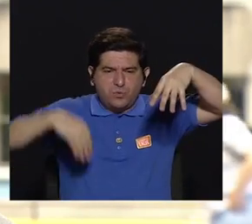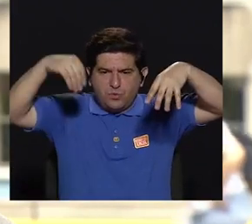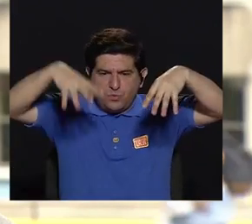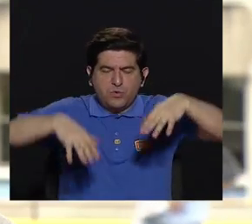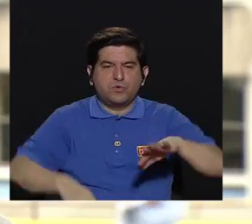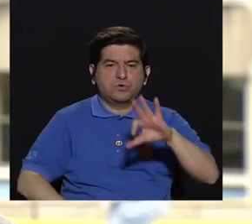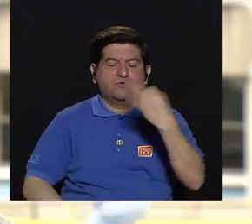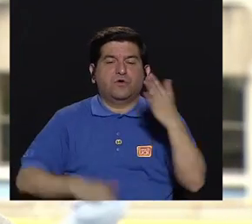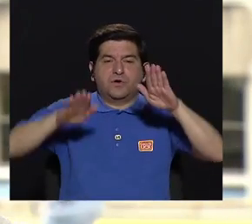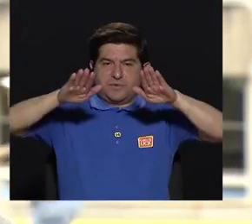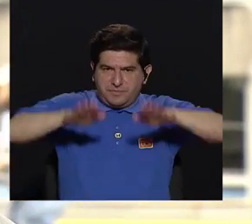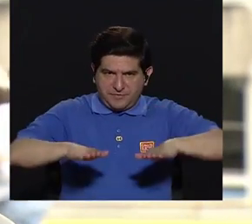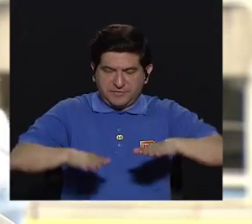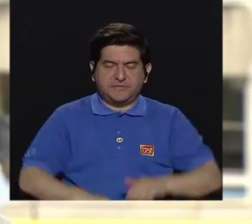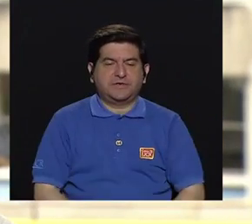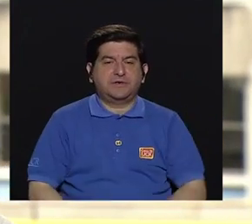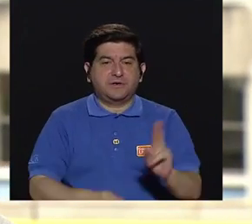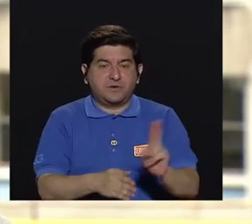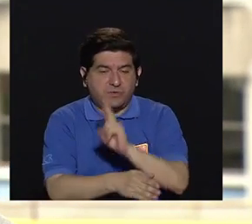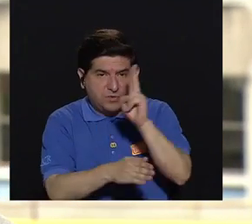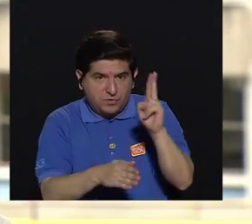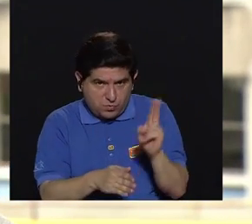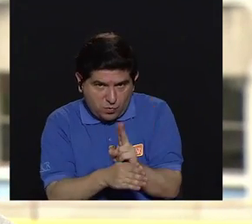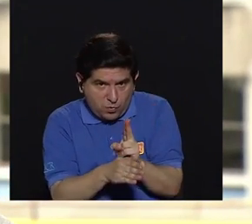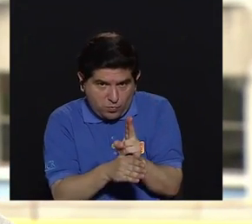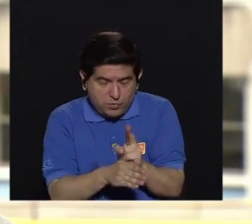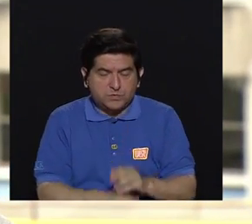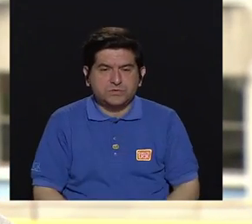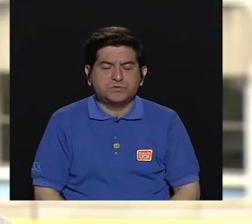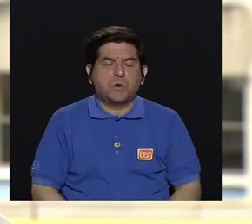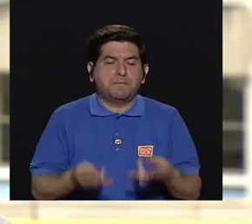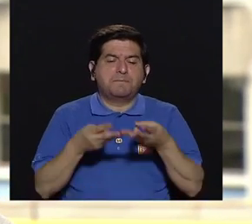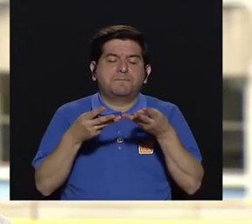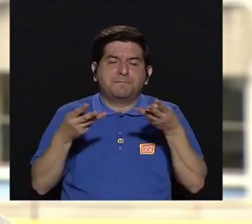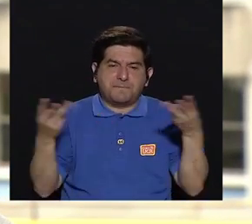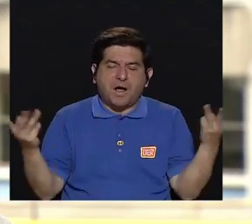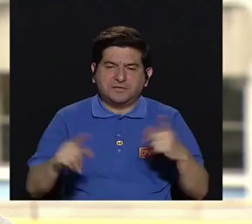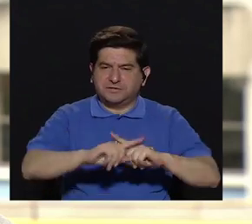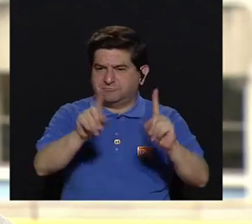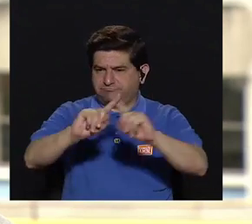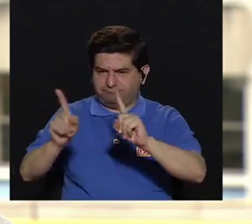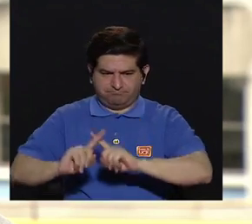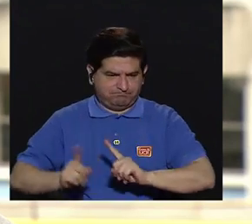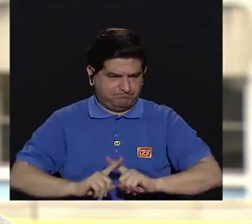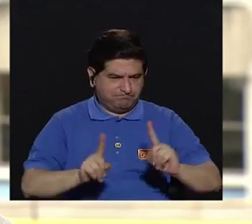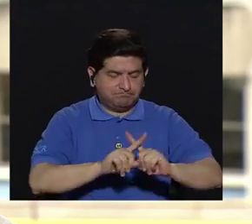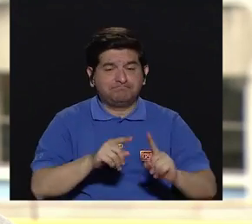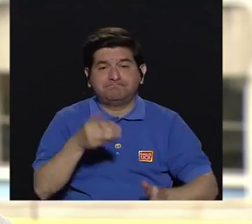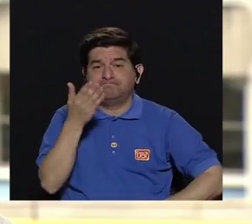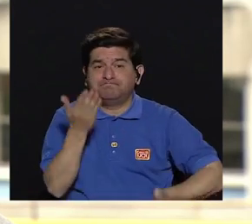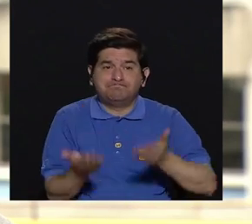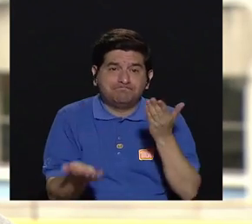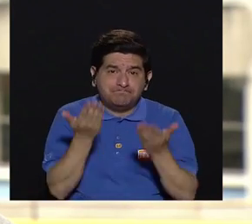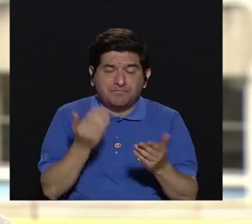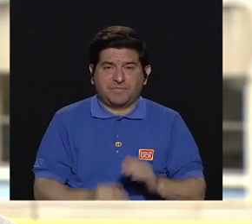pasiva. La utilización, la utilización de materiales que nos